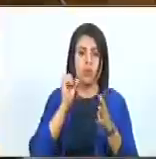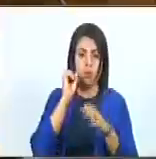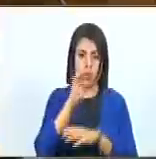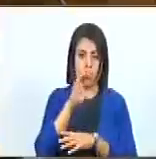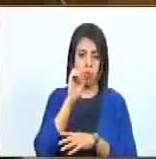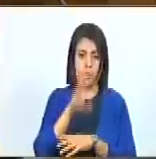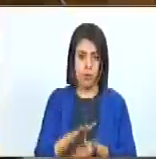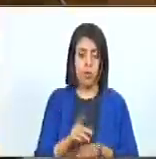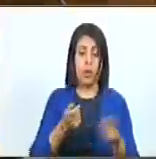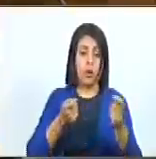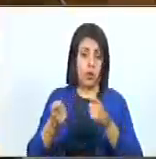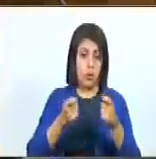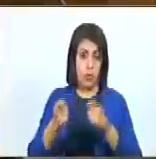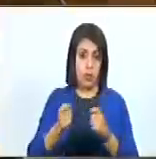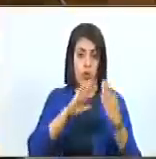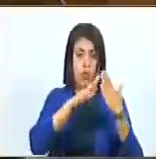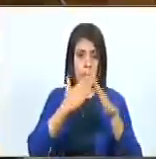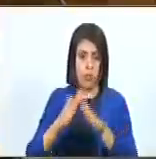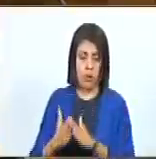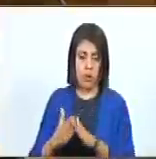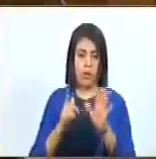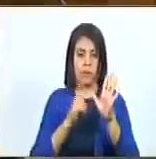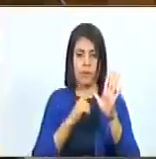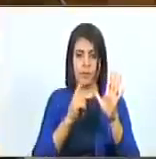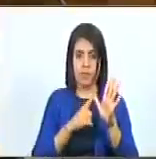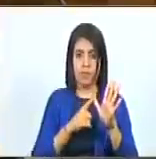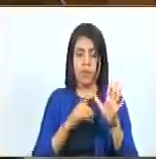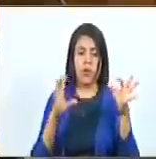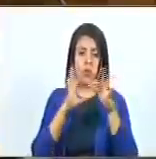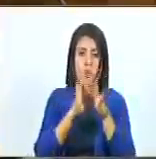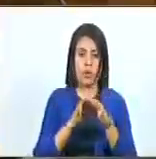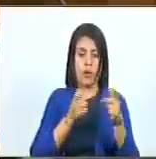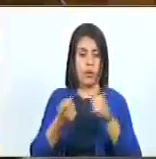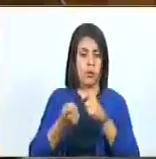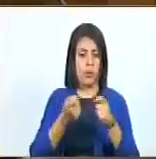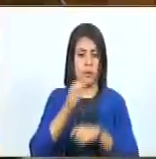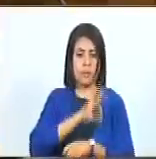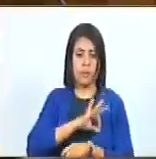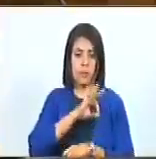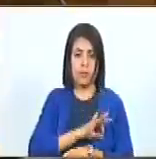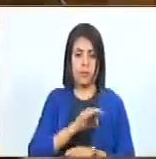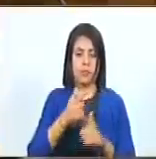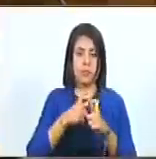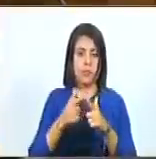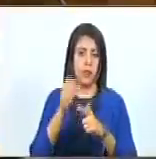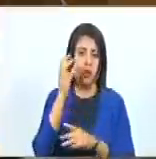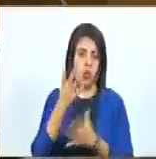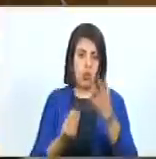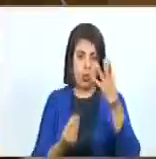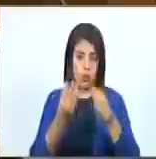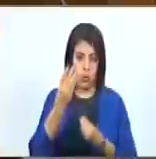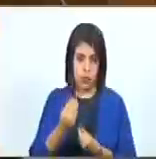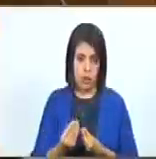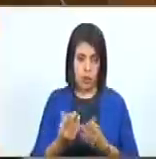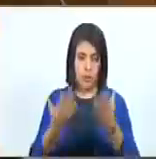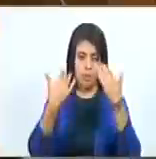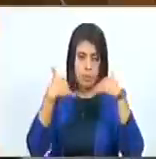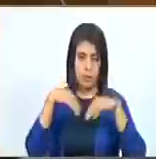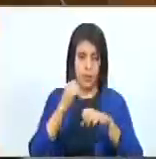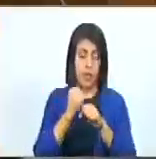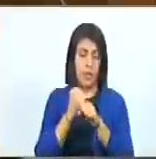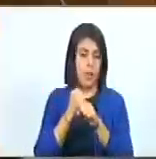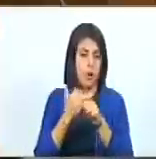Consejo de Contraloría Comunal. 5. Unidad de Contraloría Social del Consejo Comunal. Las